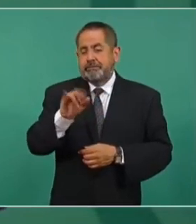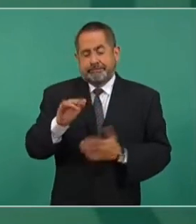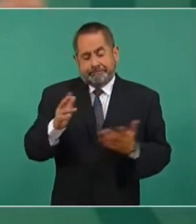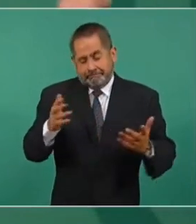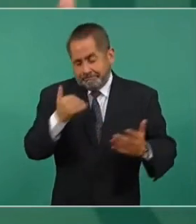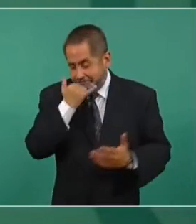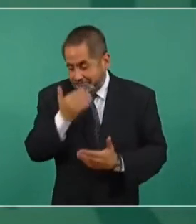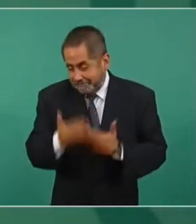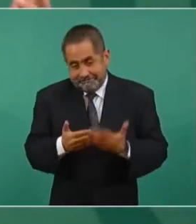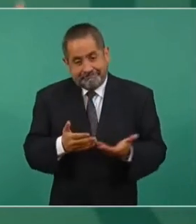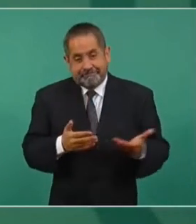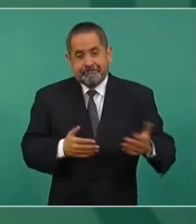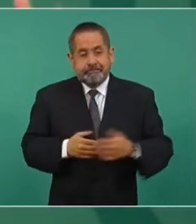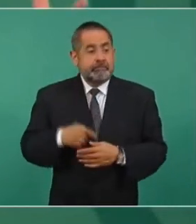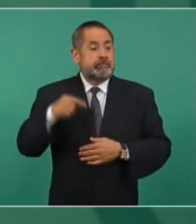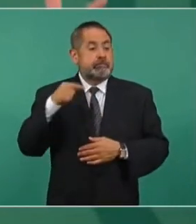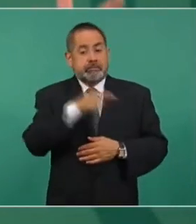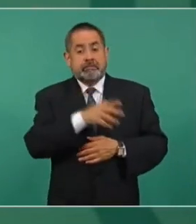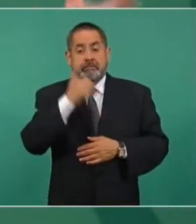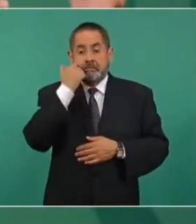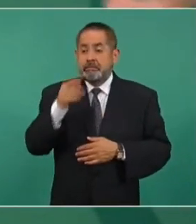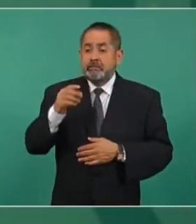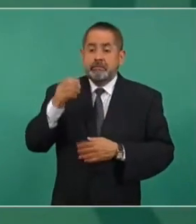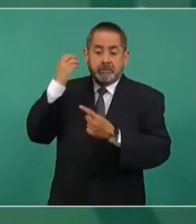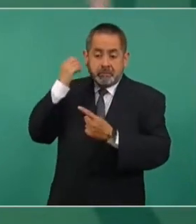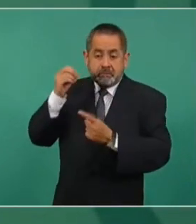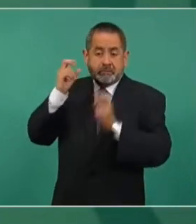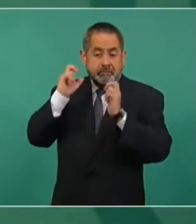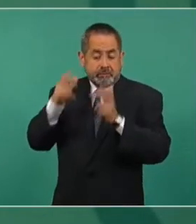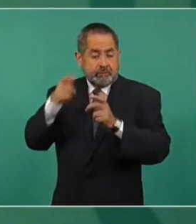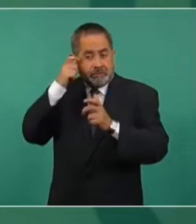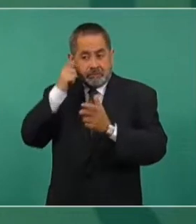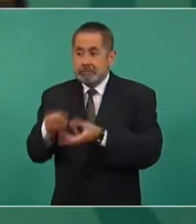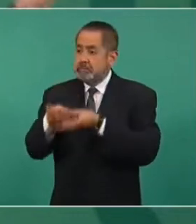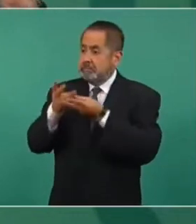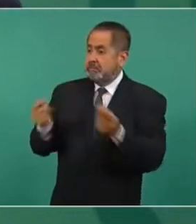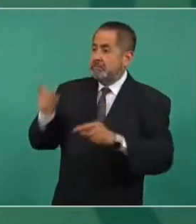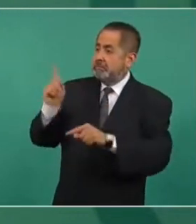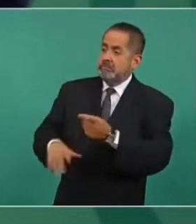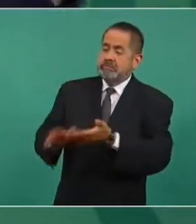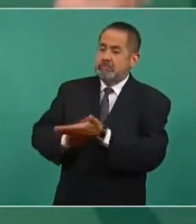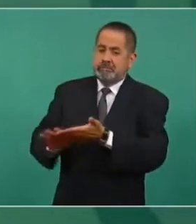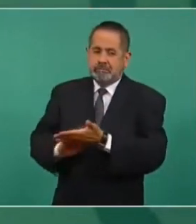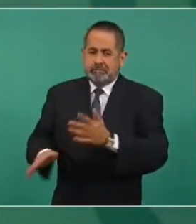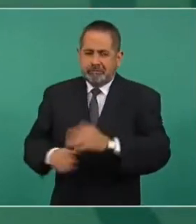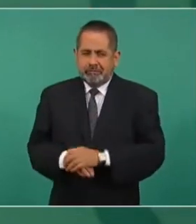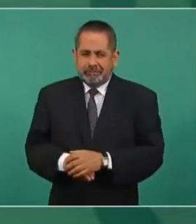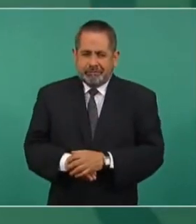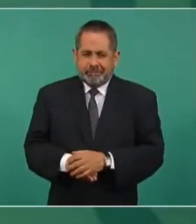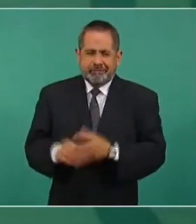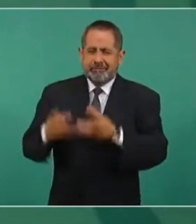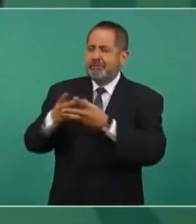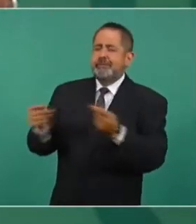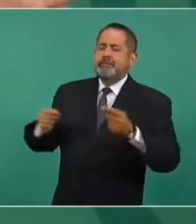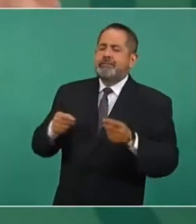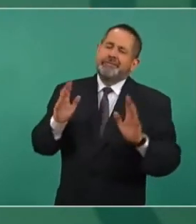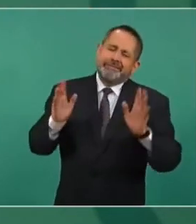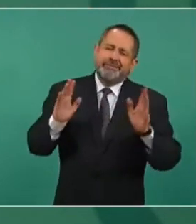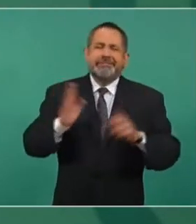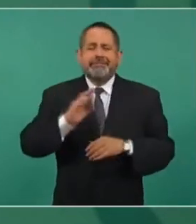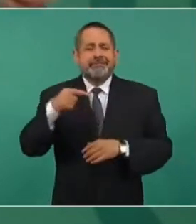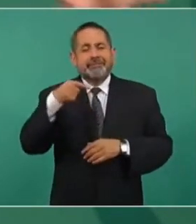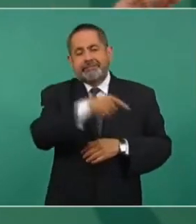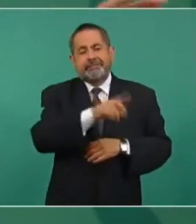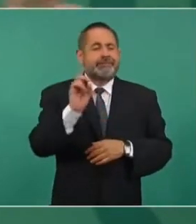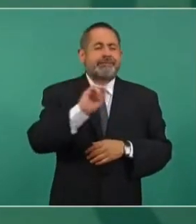que plantea la desaparición de Oaxaca, de Chiapas y de Guerrero. O sea, no que quiera, que desaparezca, sino dice, si